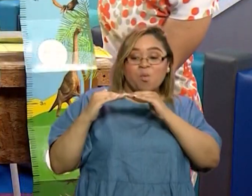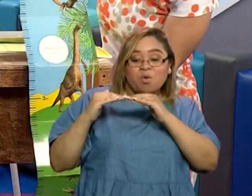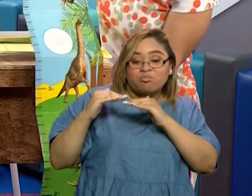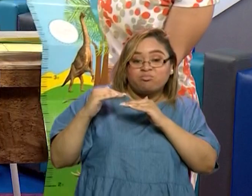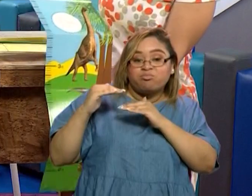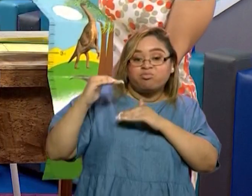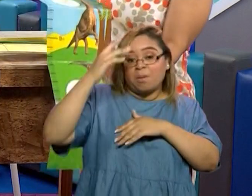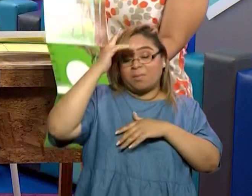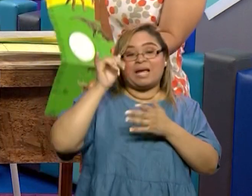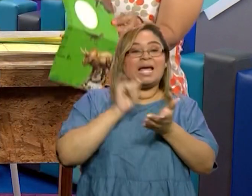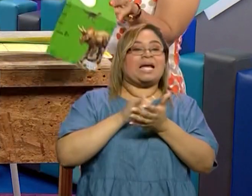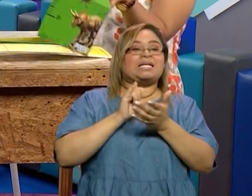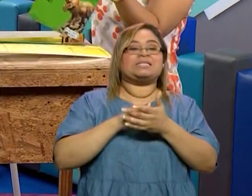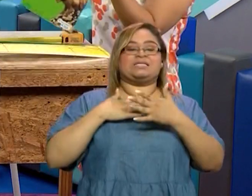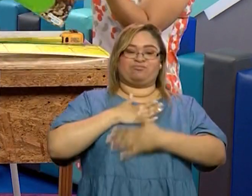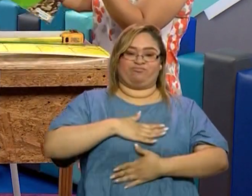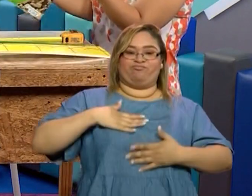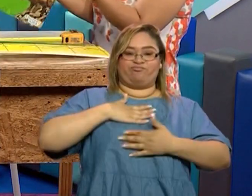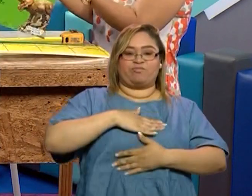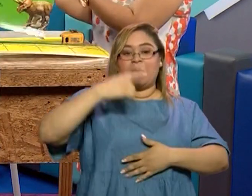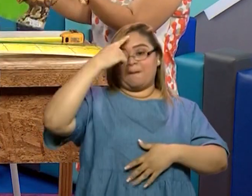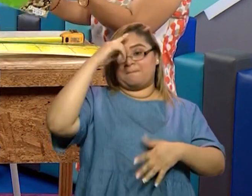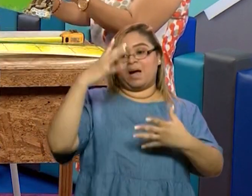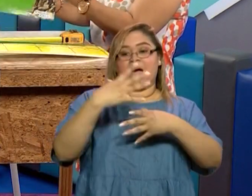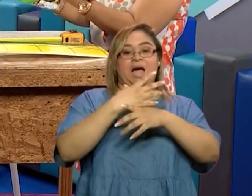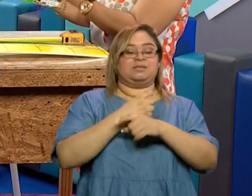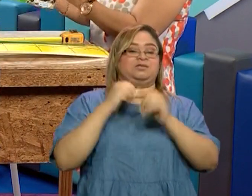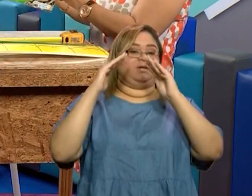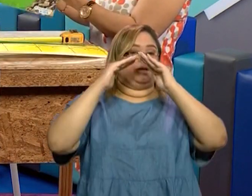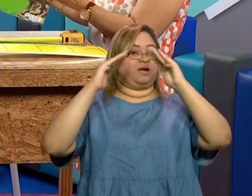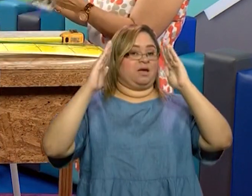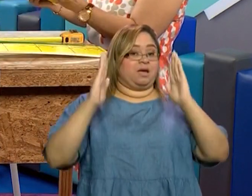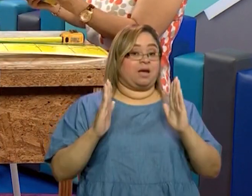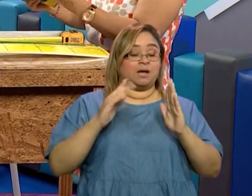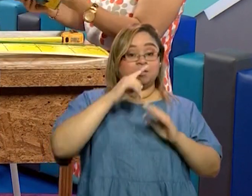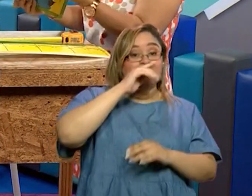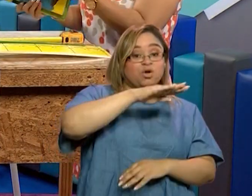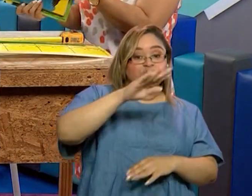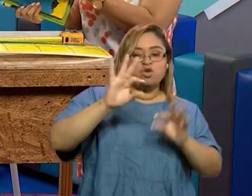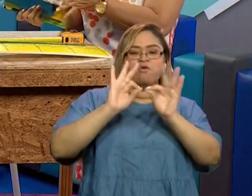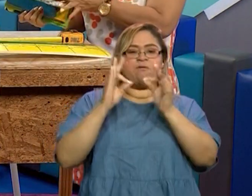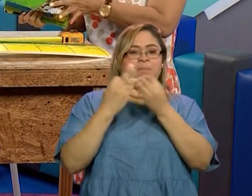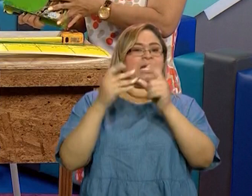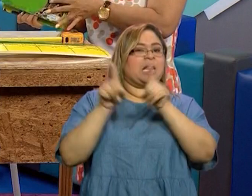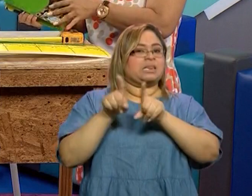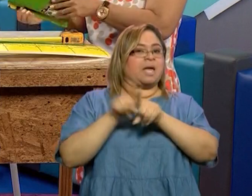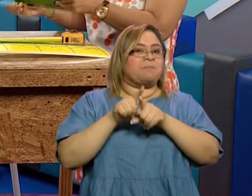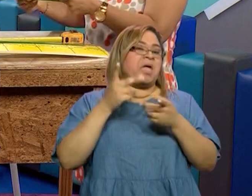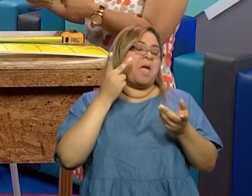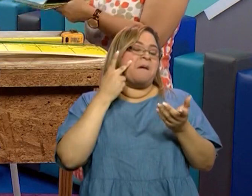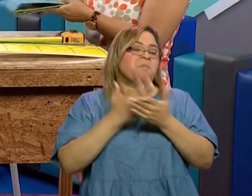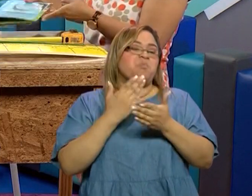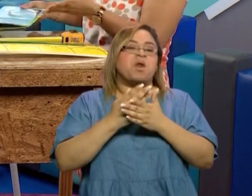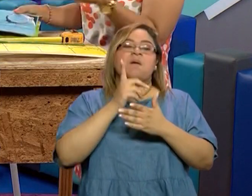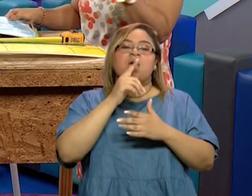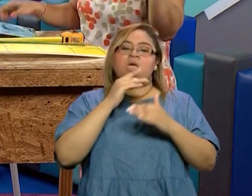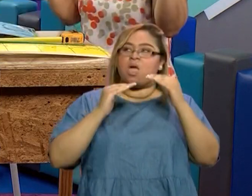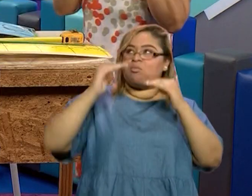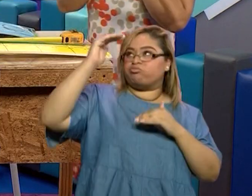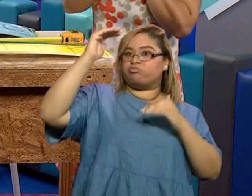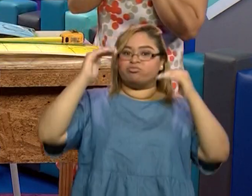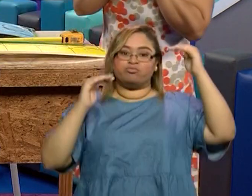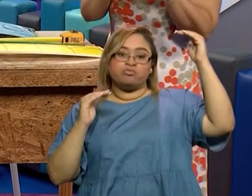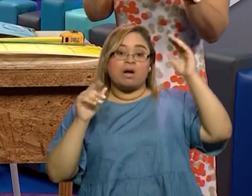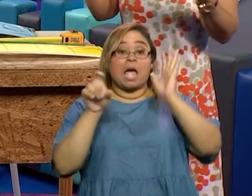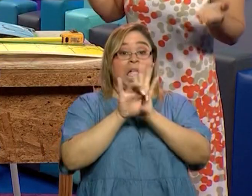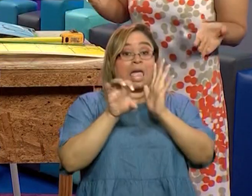divertida para desarrollar en casa. Todos los miembros de la casa nos podemos medir y allí vamos a ver quién es el más grande, quién es el más pequeño, y si